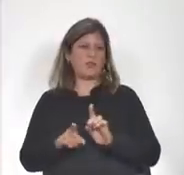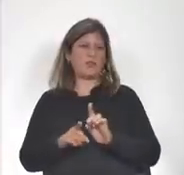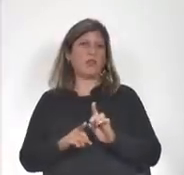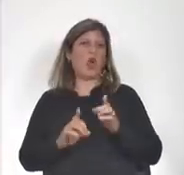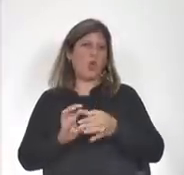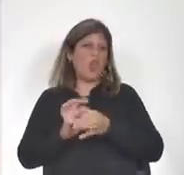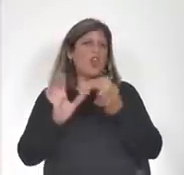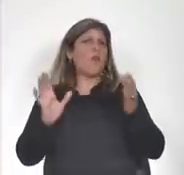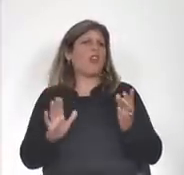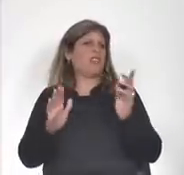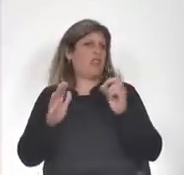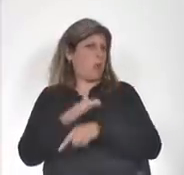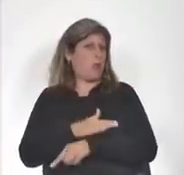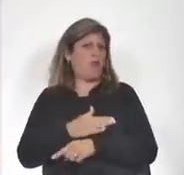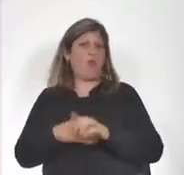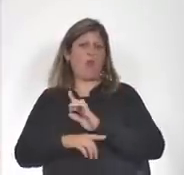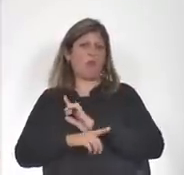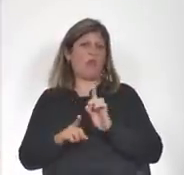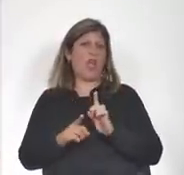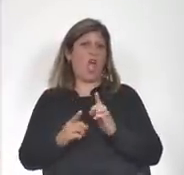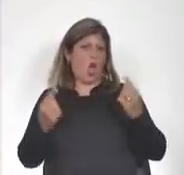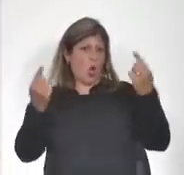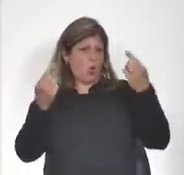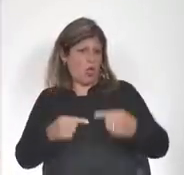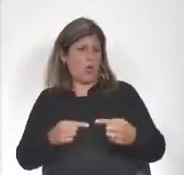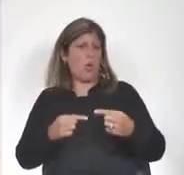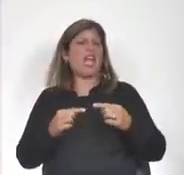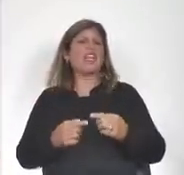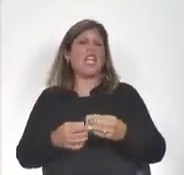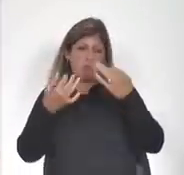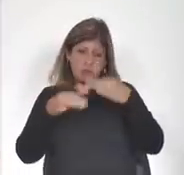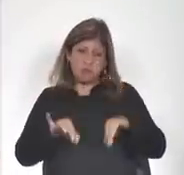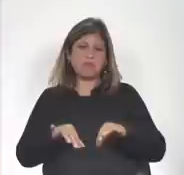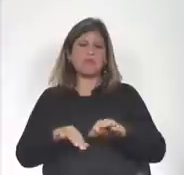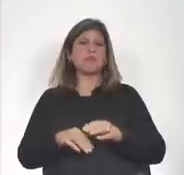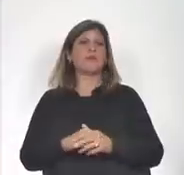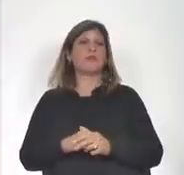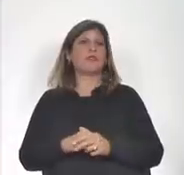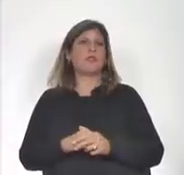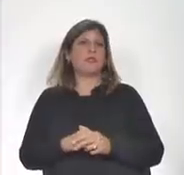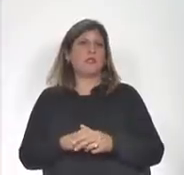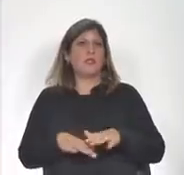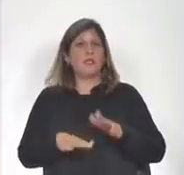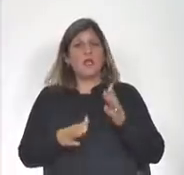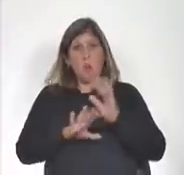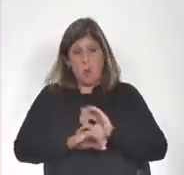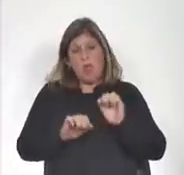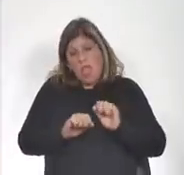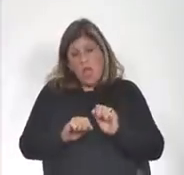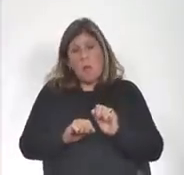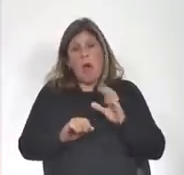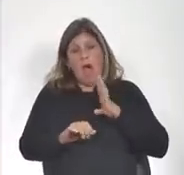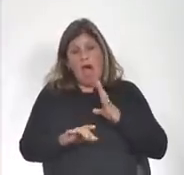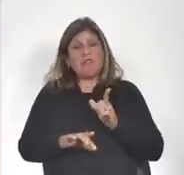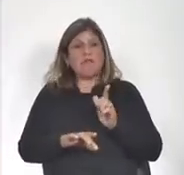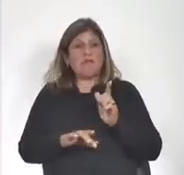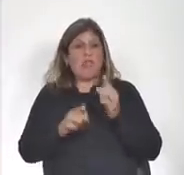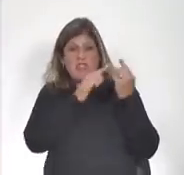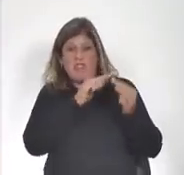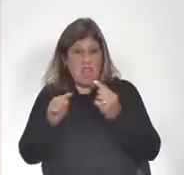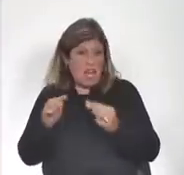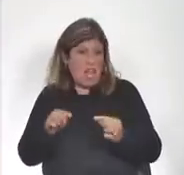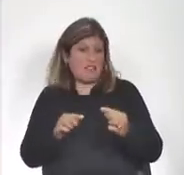una democracia profunda, con un debate franco. Por más diferencias que podamos tener, por más que pensemos